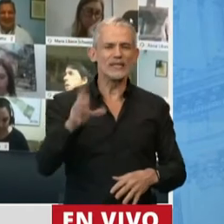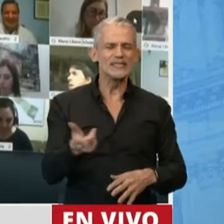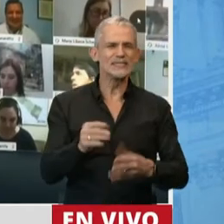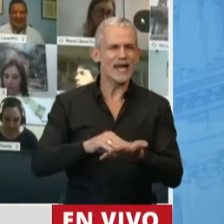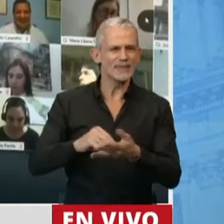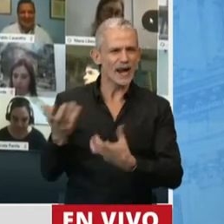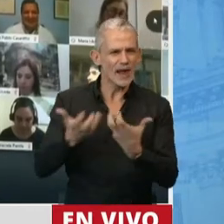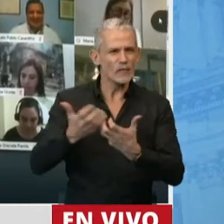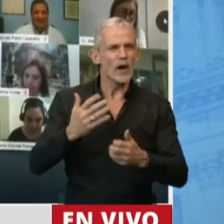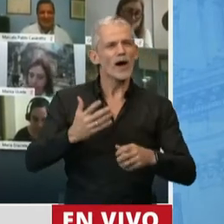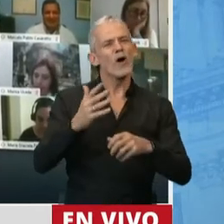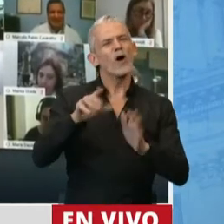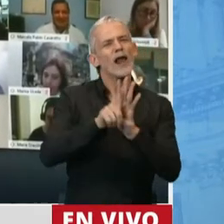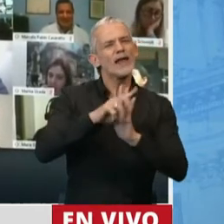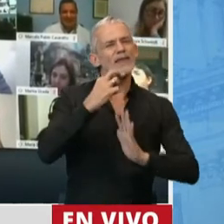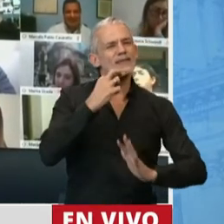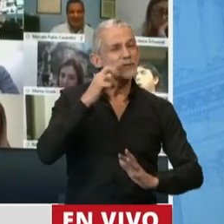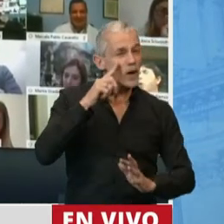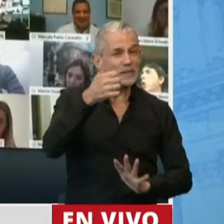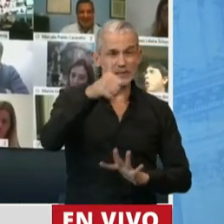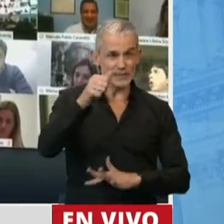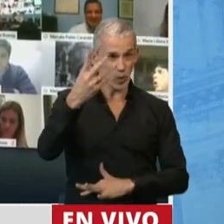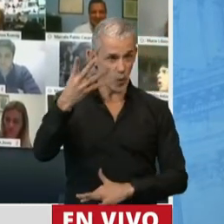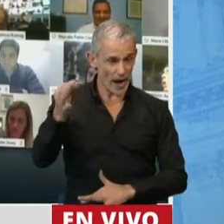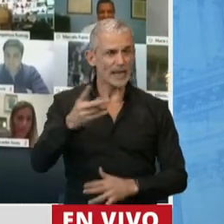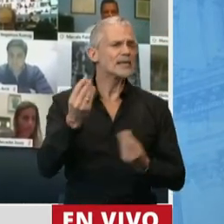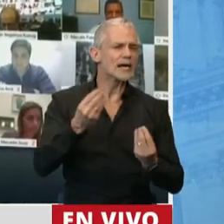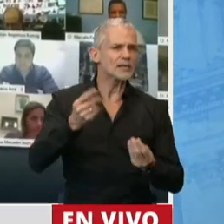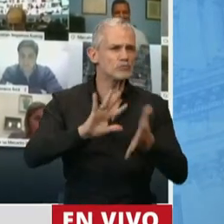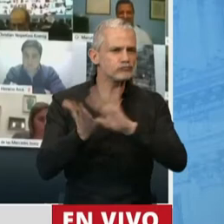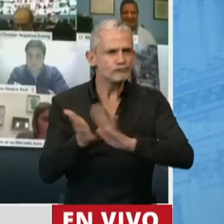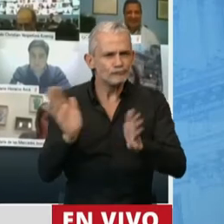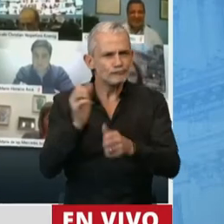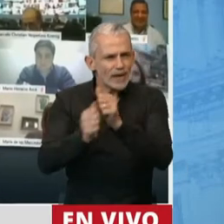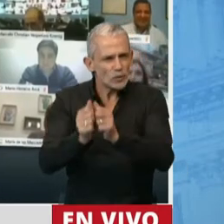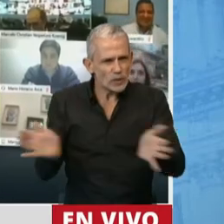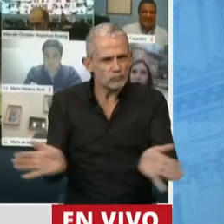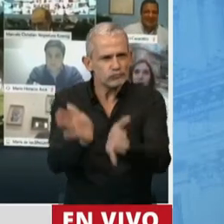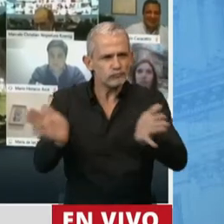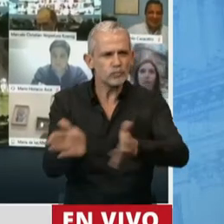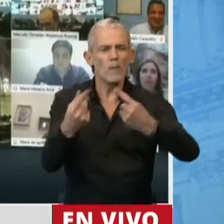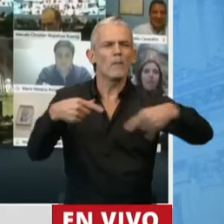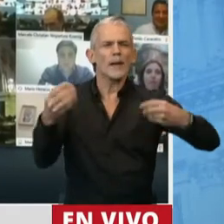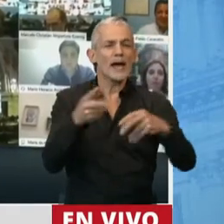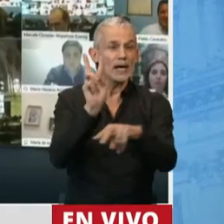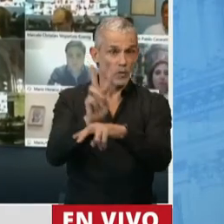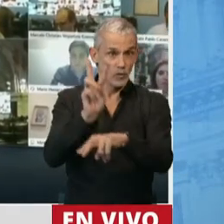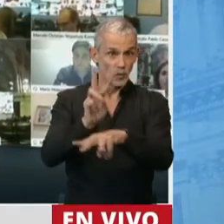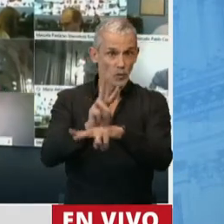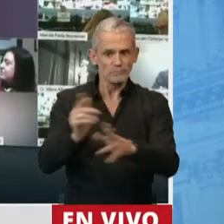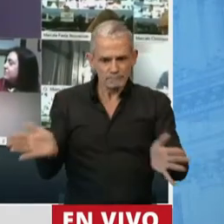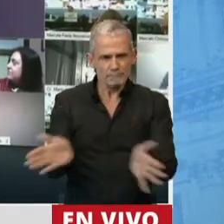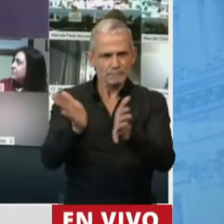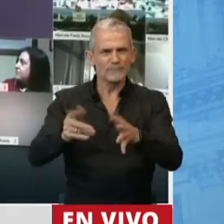la ley 19.640, que es un régimen industrial que busca proteger o